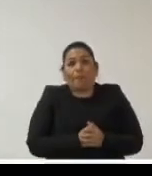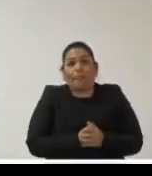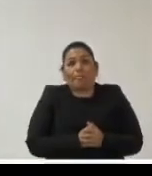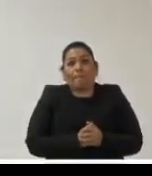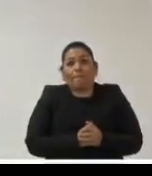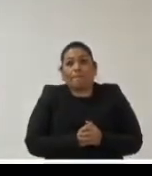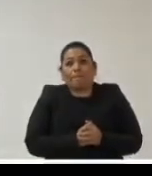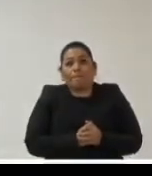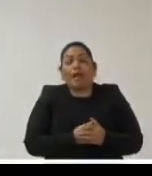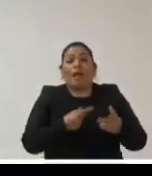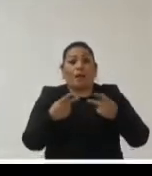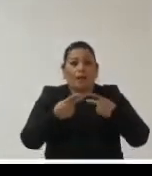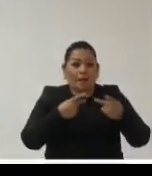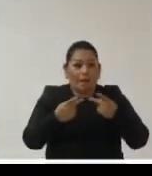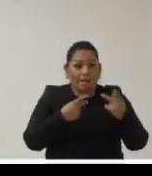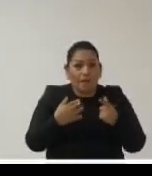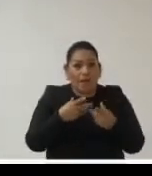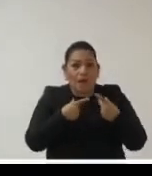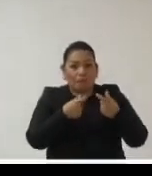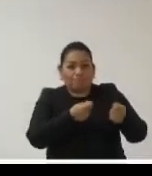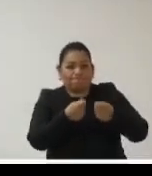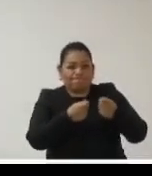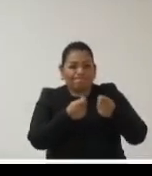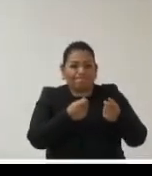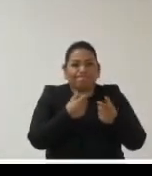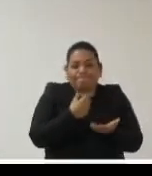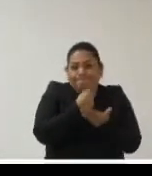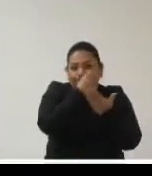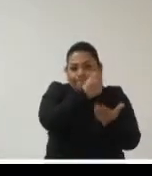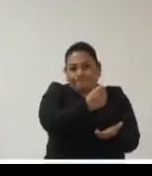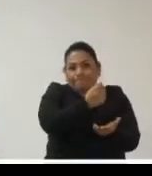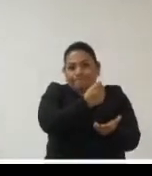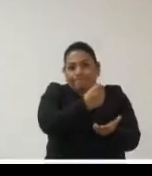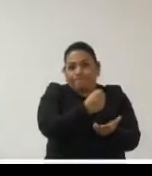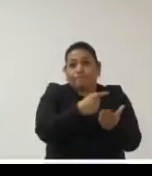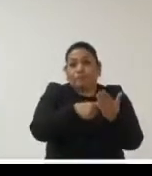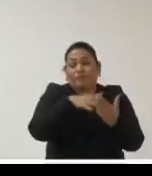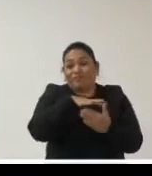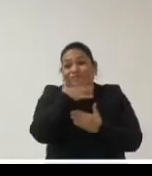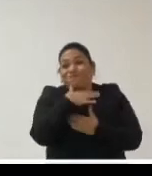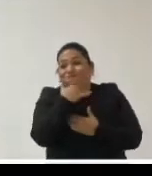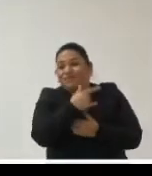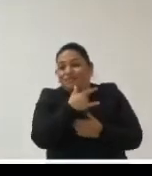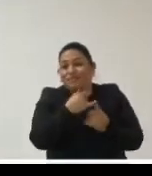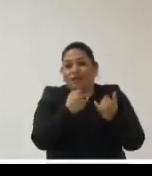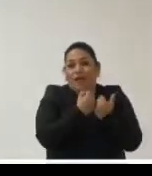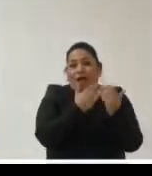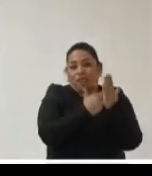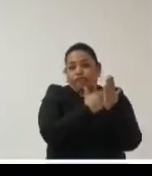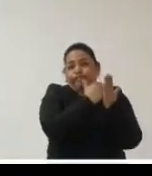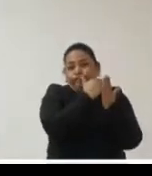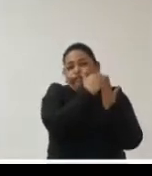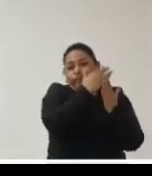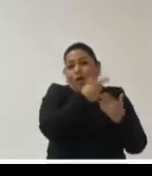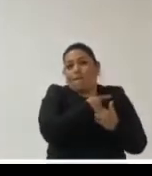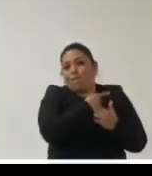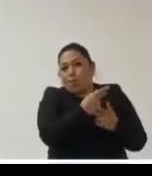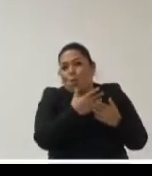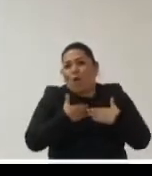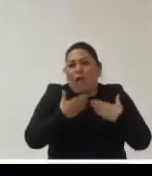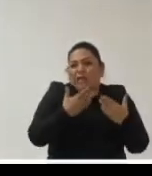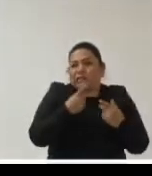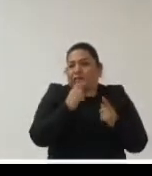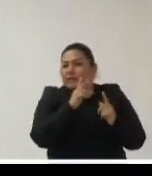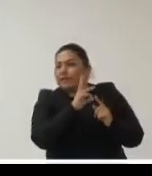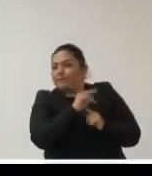en la práctica la desviación de recursos a causa de la corrupción aumenta por cierto la desigualdad la pobreza y la desconfianza sabemos que es el